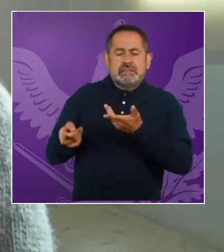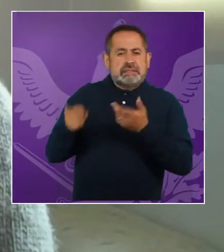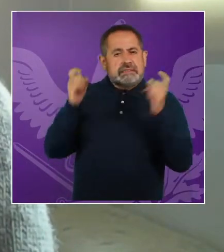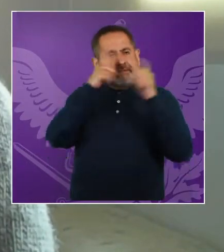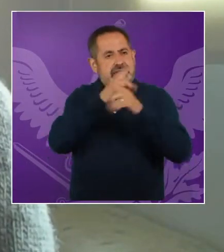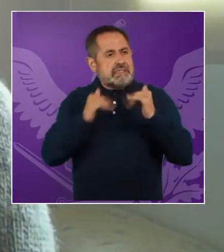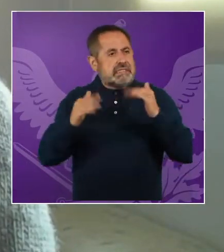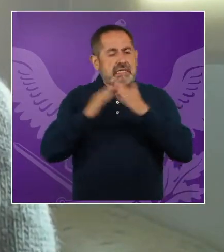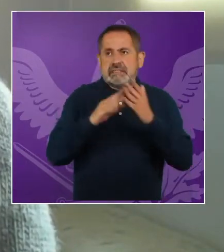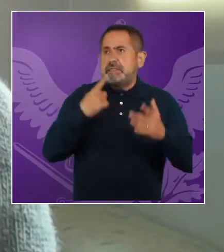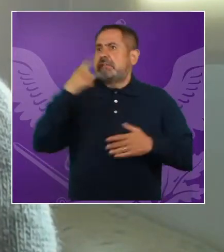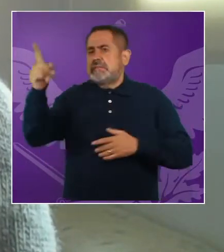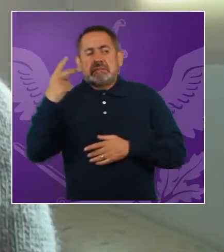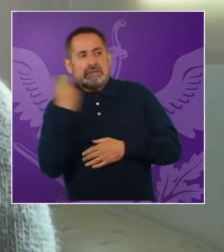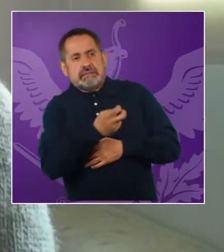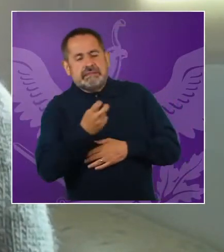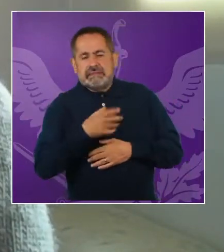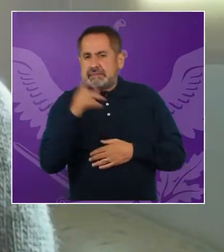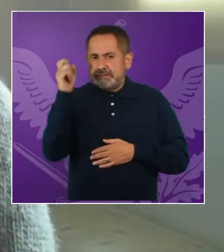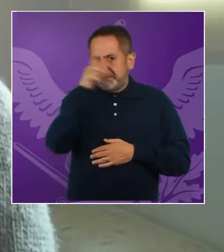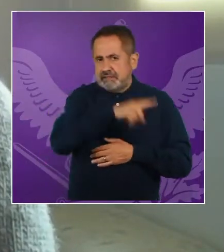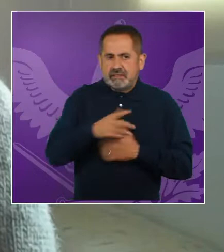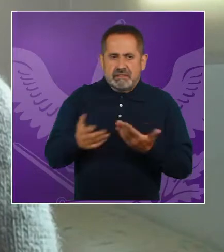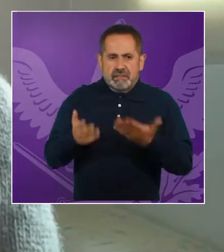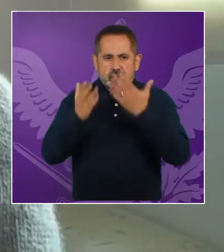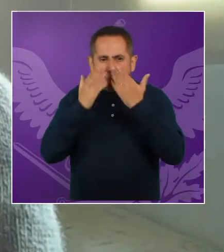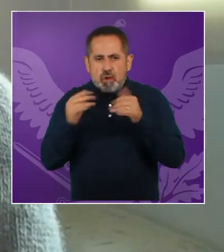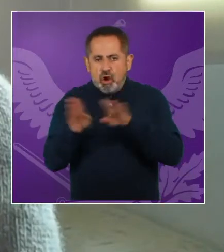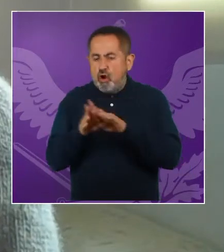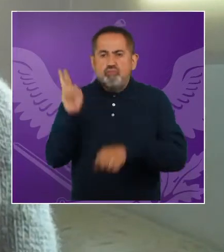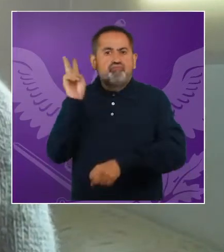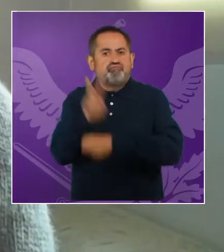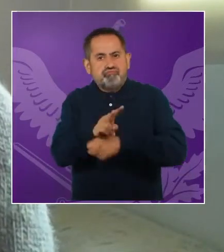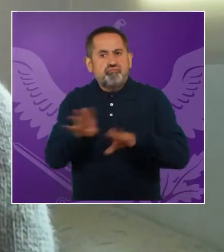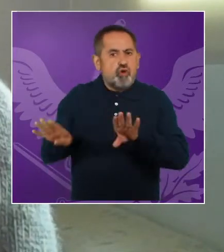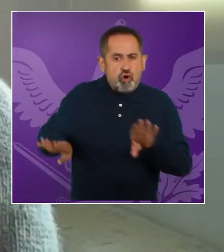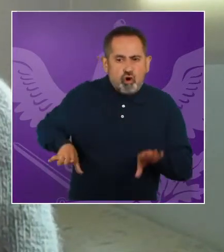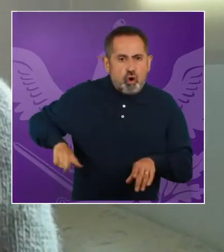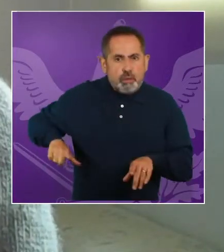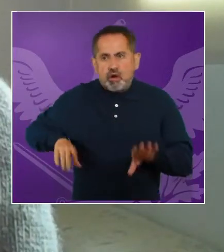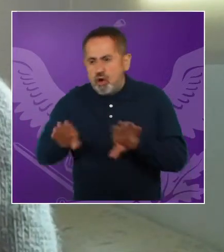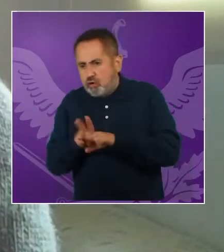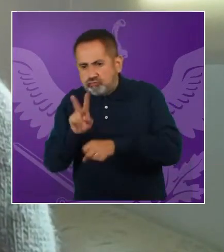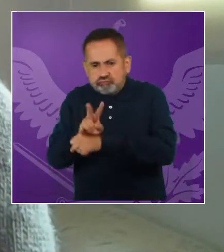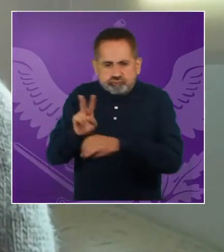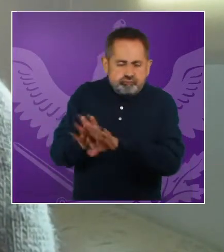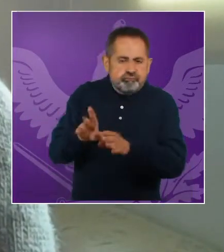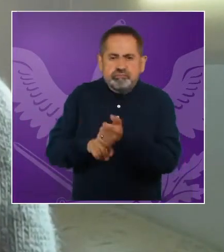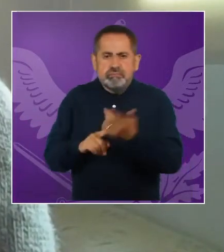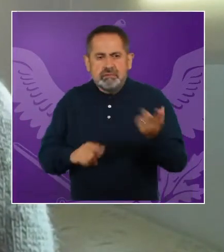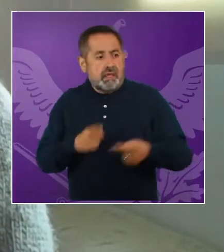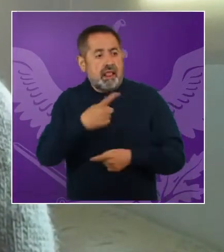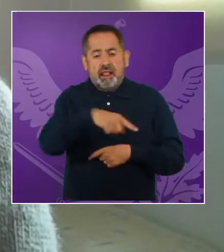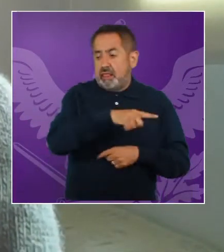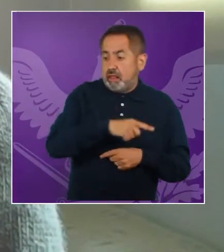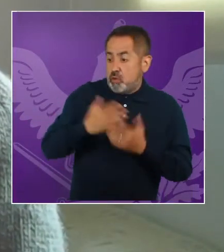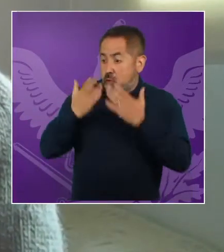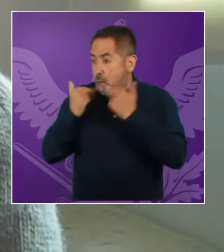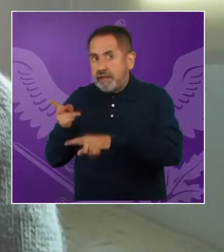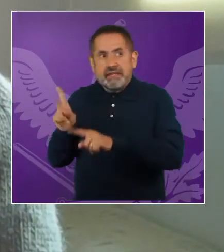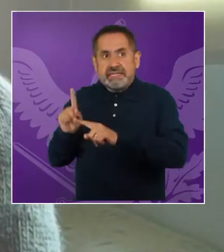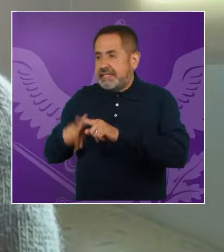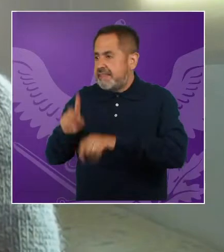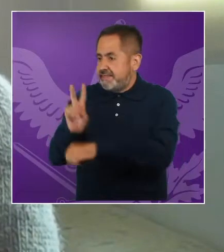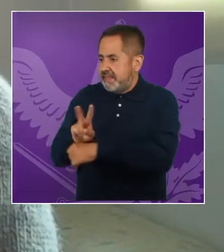y eso probablemente acentúa también el problema de la falta de fiscalización y que, bueno, empleadores y